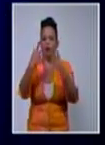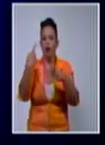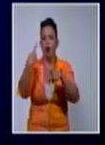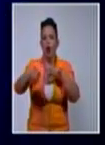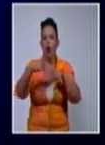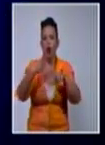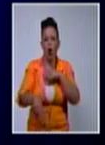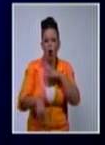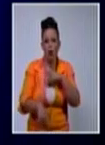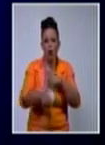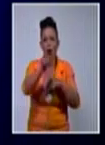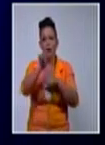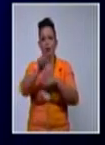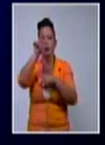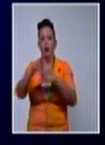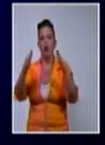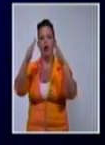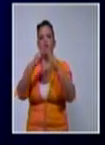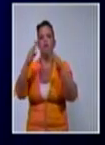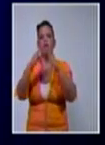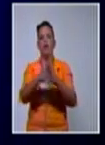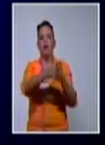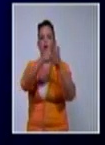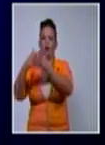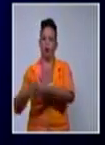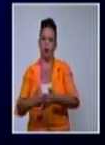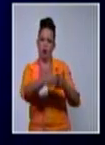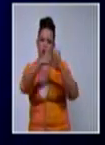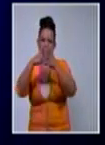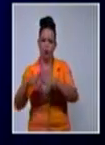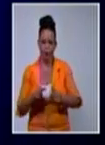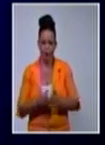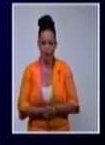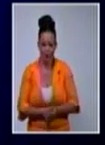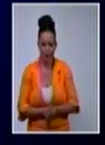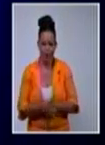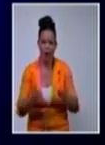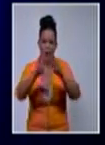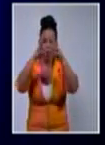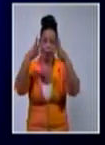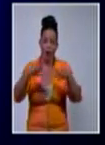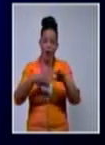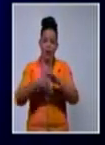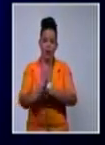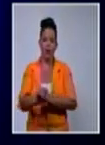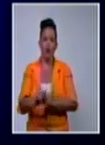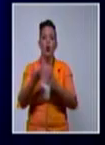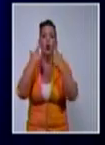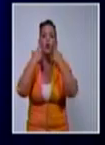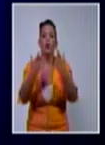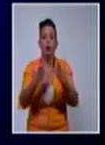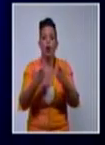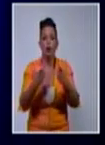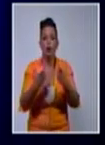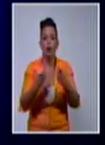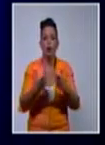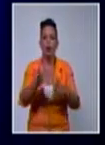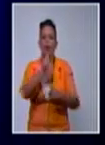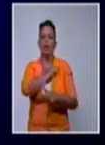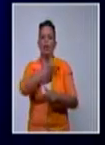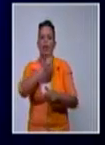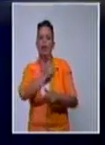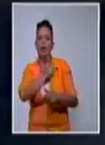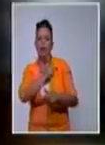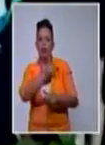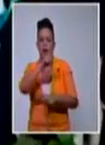se diluye cualquier frontera. Lo realmente importante es crear contenidos que generen estados de ánimo y emociones.